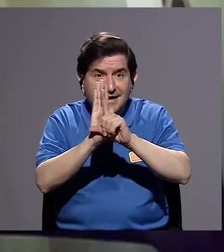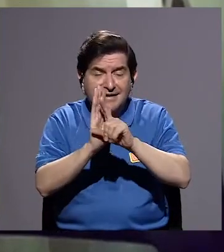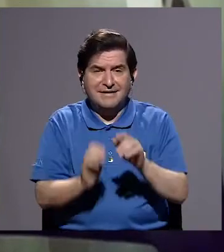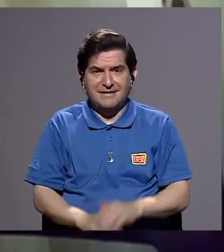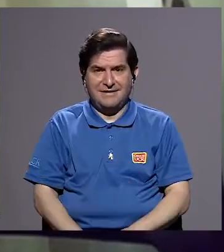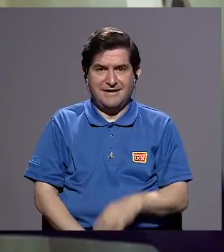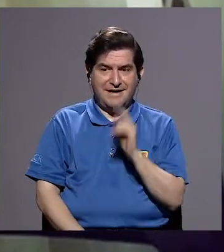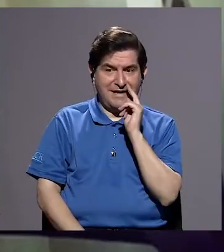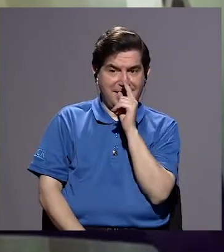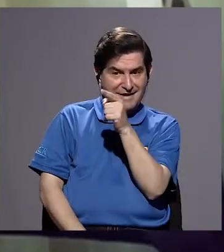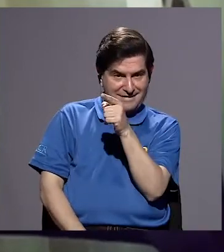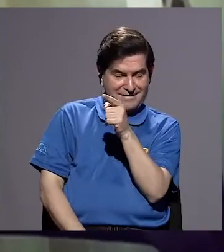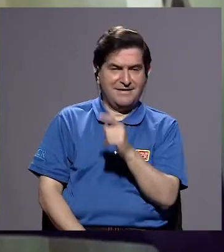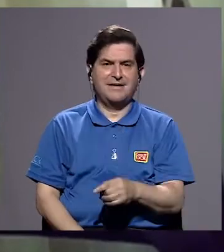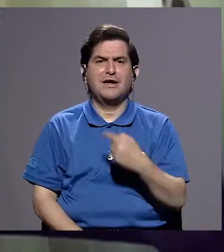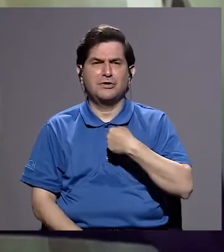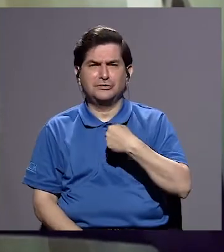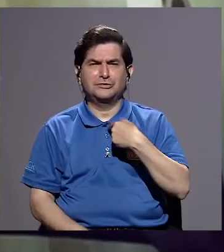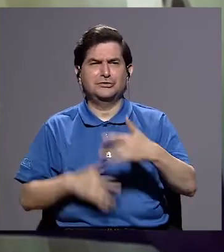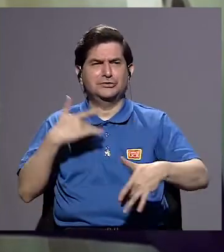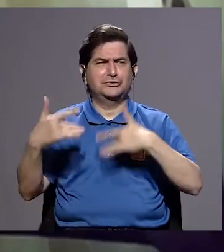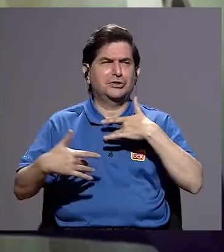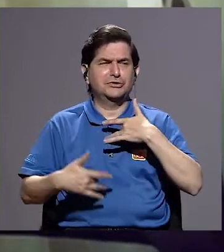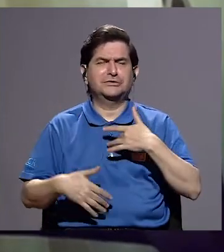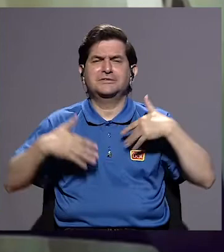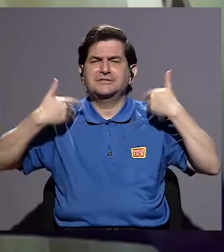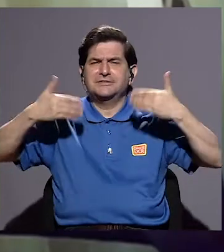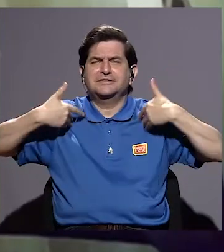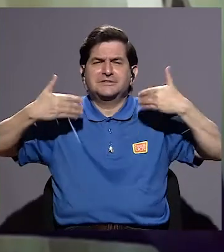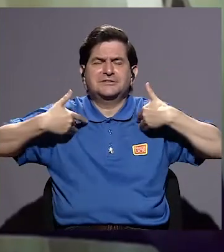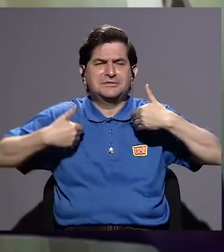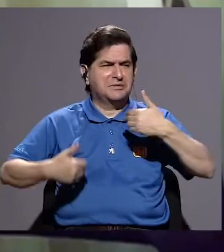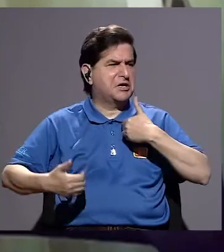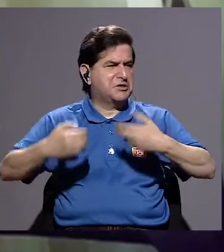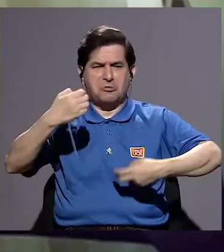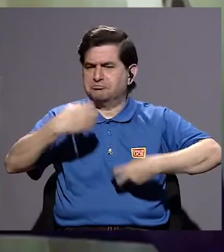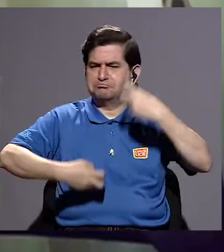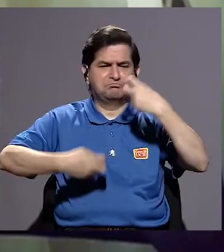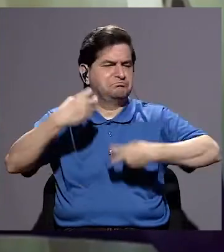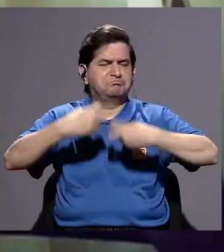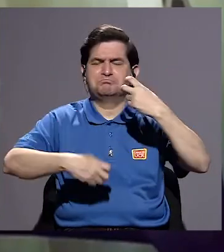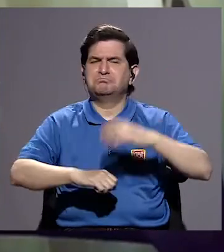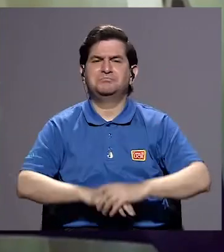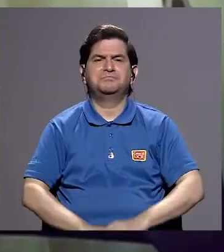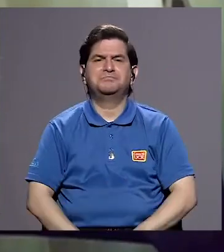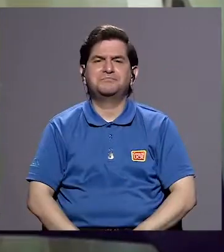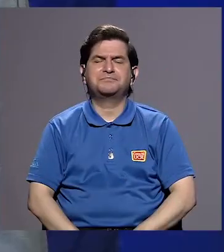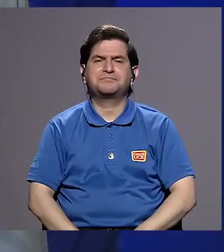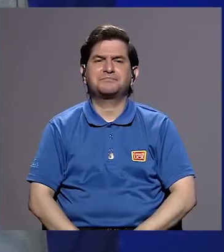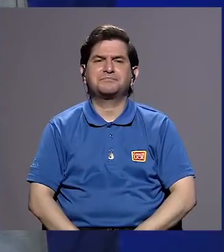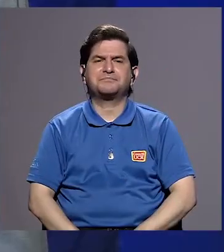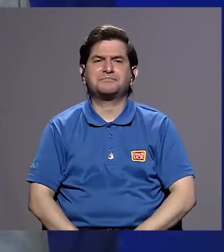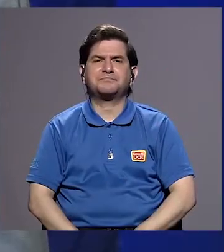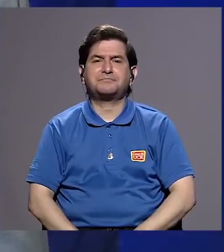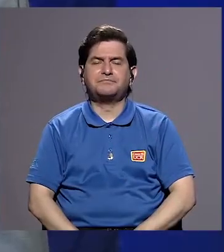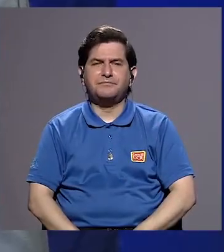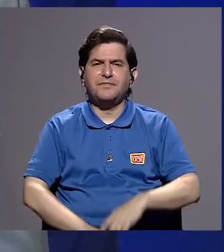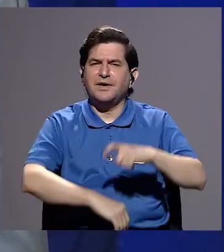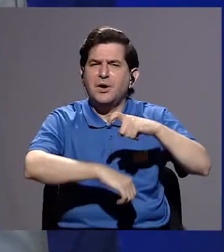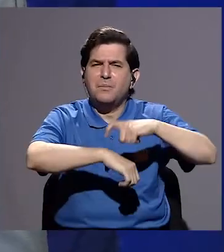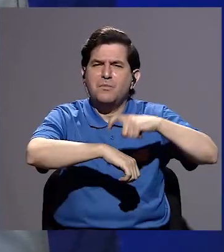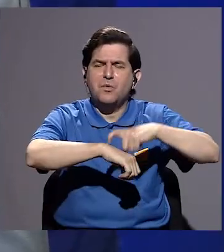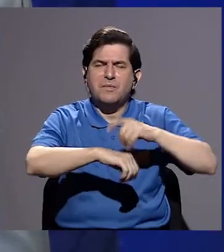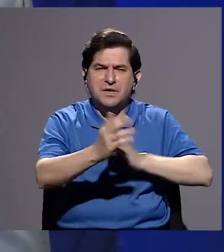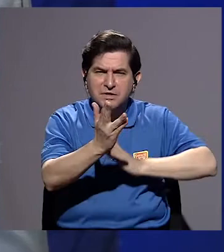Legislativa, pues yo me sentí muy contenta, no tuve ningún problema. ¿En qué